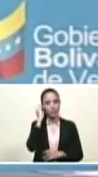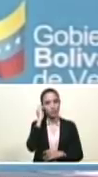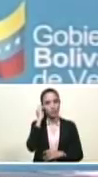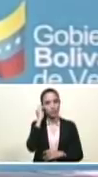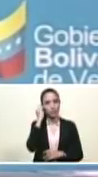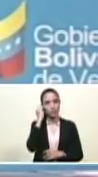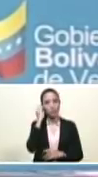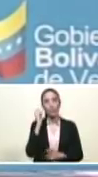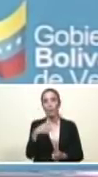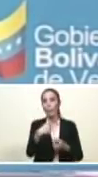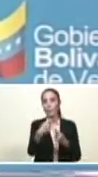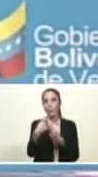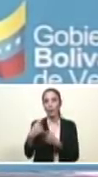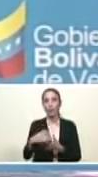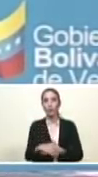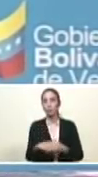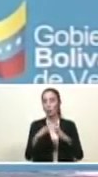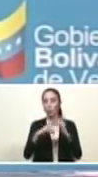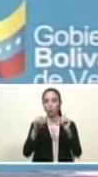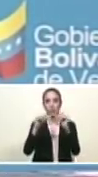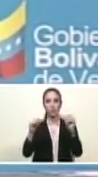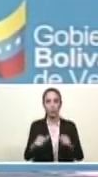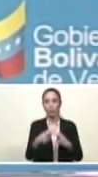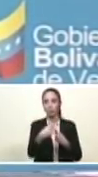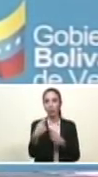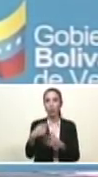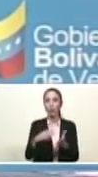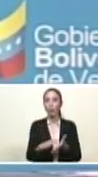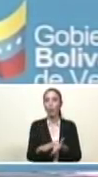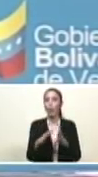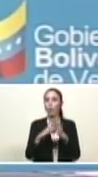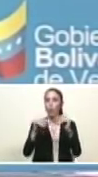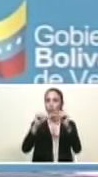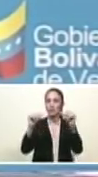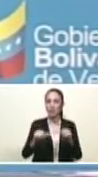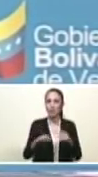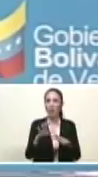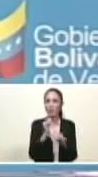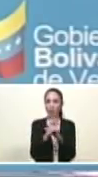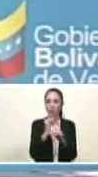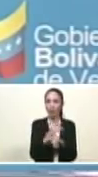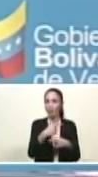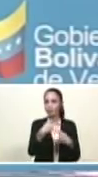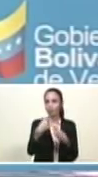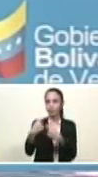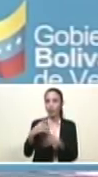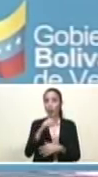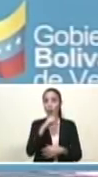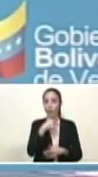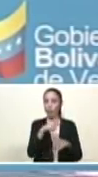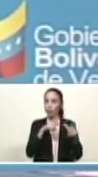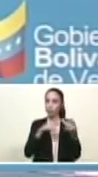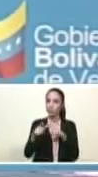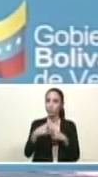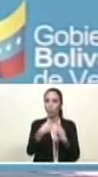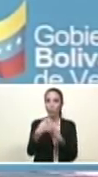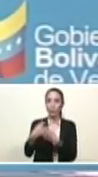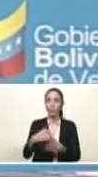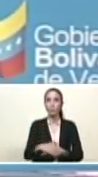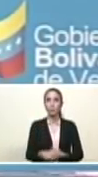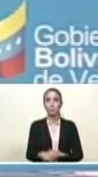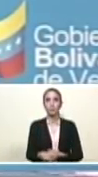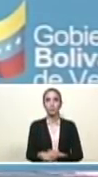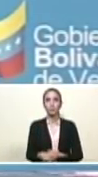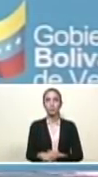la aplicación o a través del sistema de protección de patria a nuestros adultos mayores, lo que le corresponde en pensión.